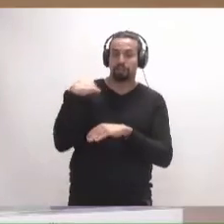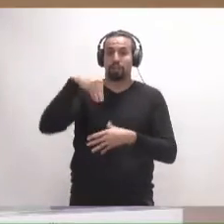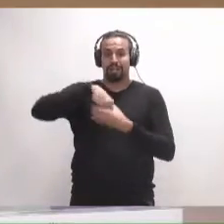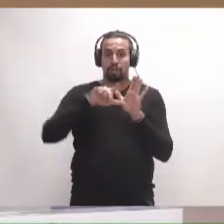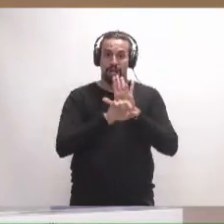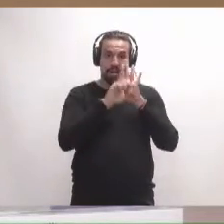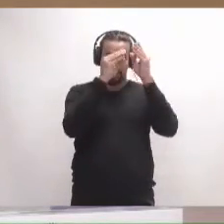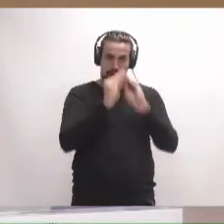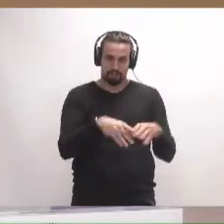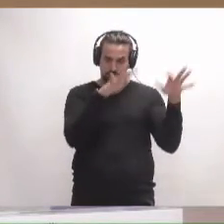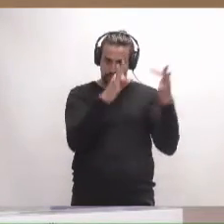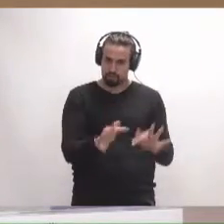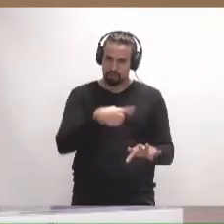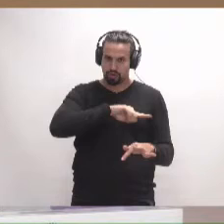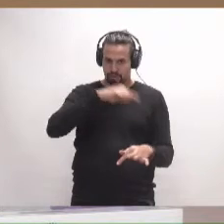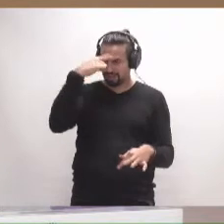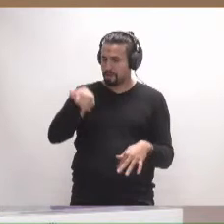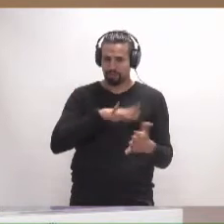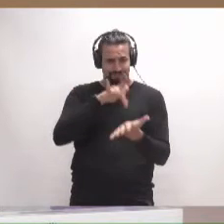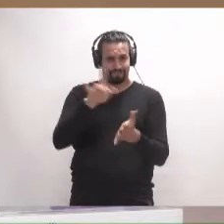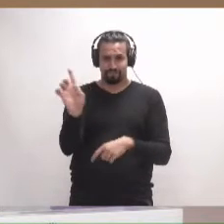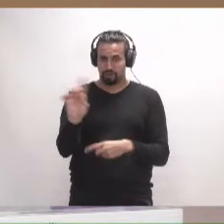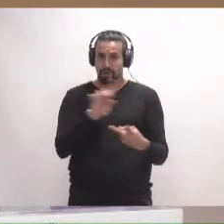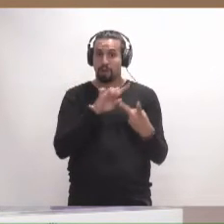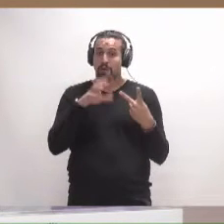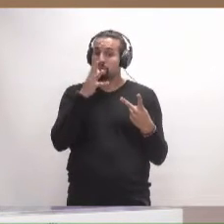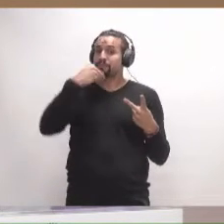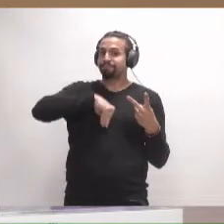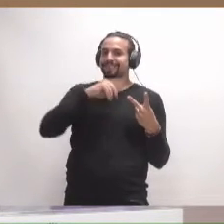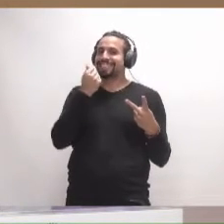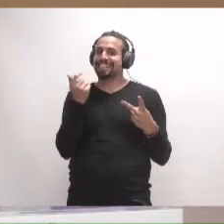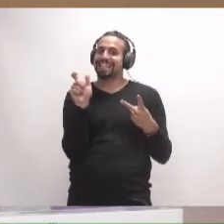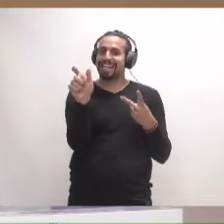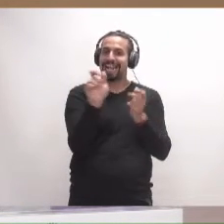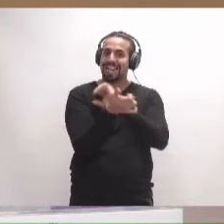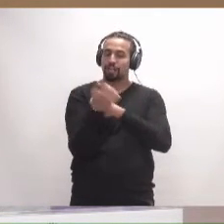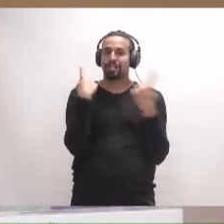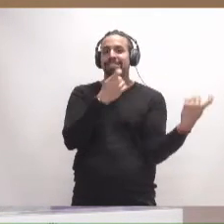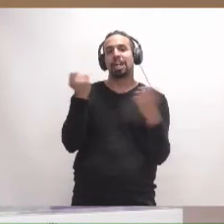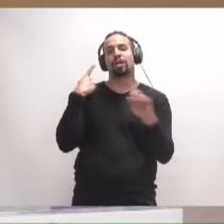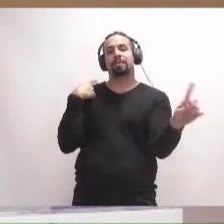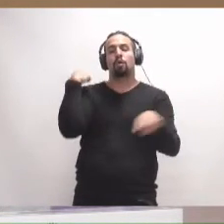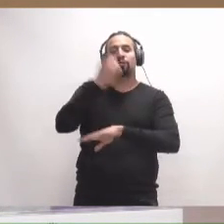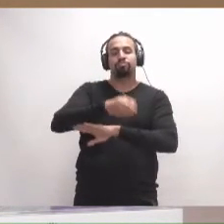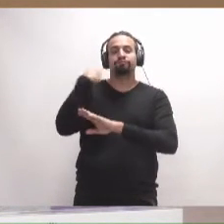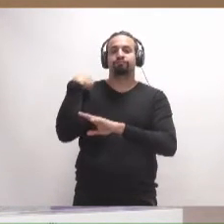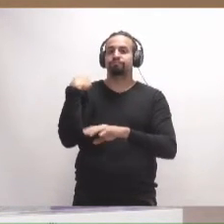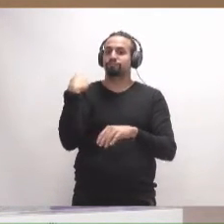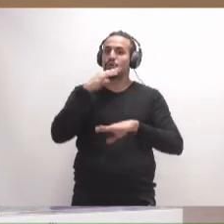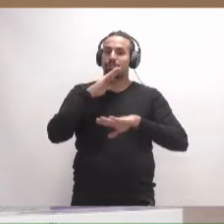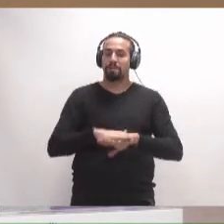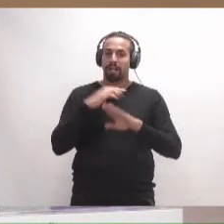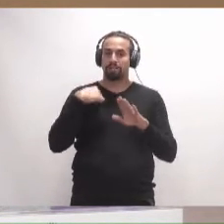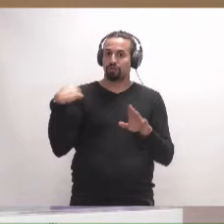la elaboración del presupuesto, cosa que sabemos que no concurre, por omitir el crédito necesario para el cumplimiento de obligaciones exigibles a la entidad